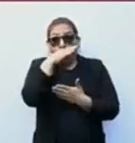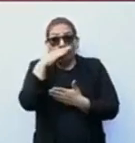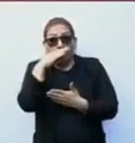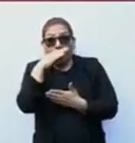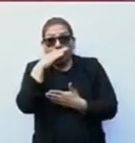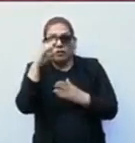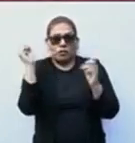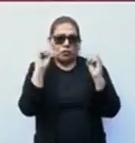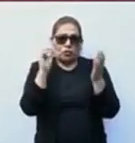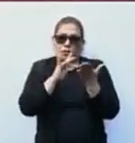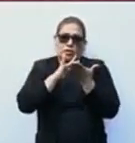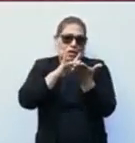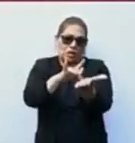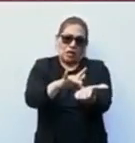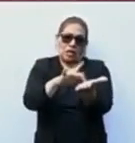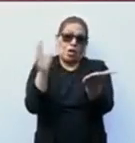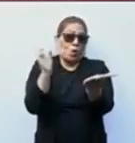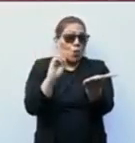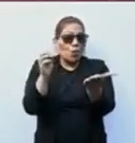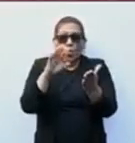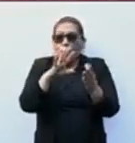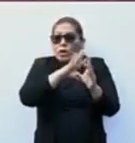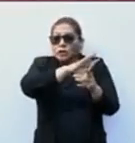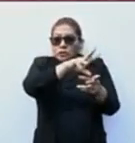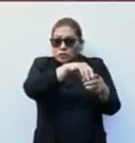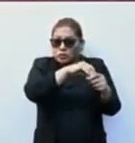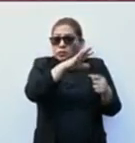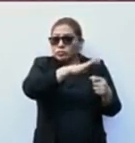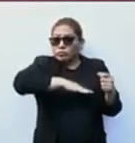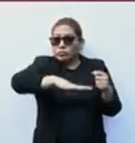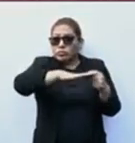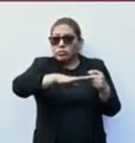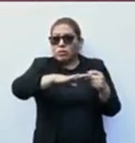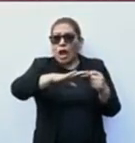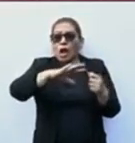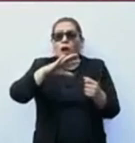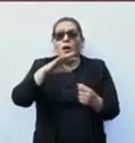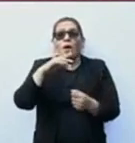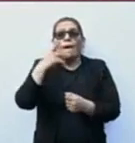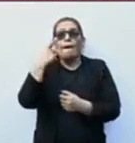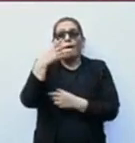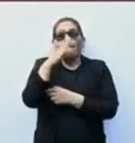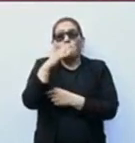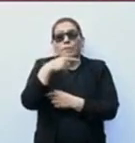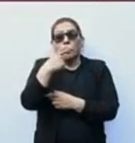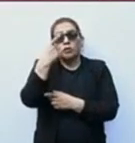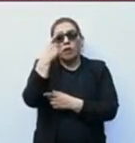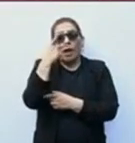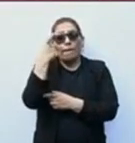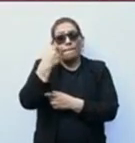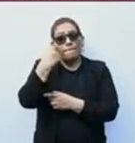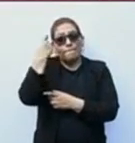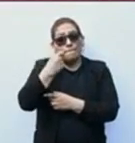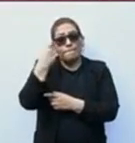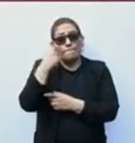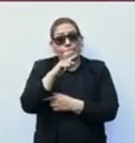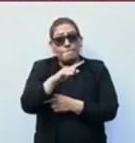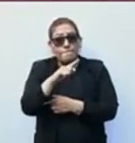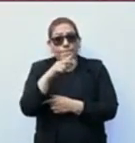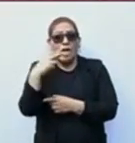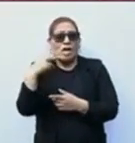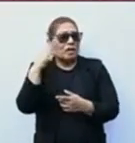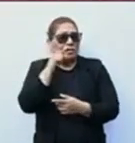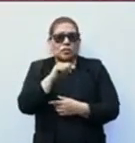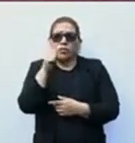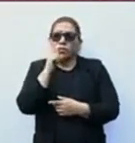es un apoyo, es una pensión. Y cuál es la diferencia, que es para siempre, y que nadie se los va a